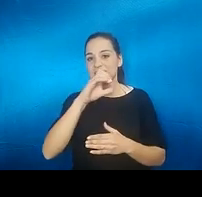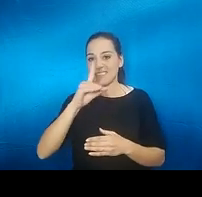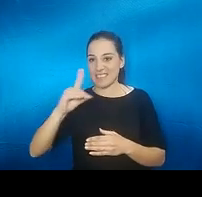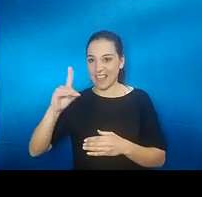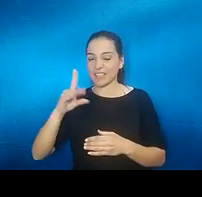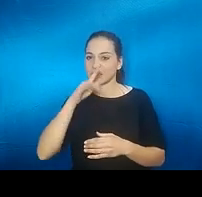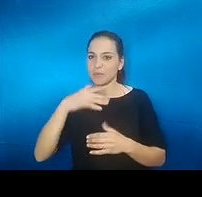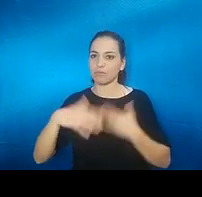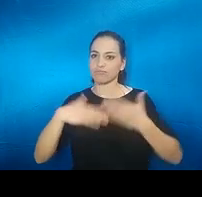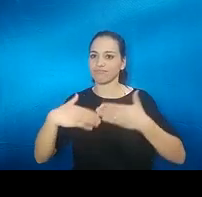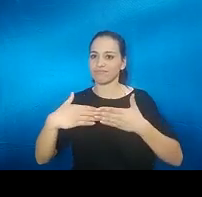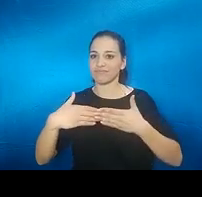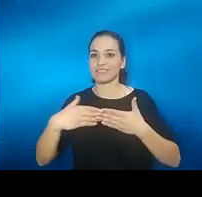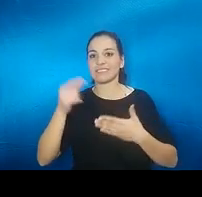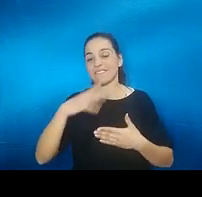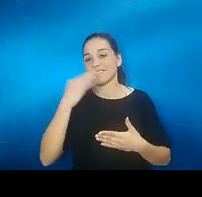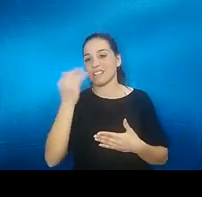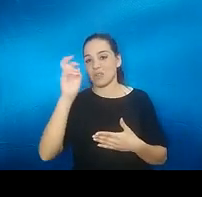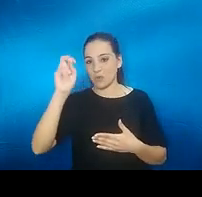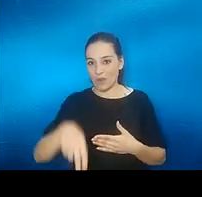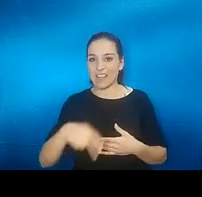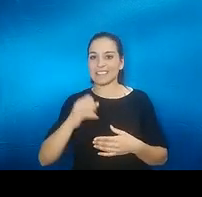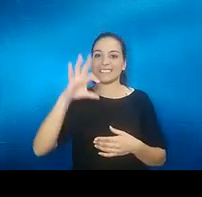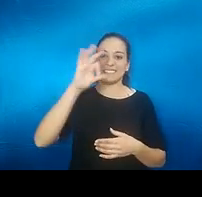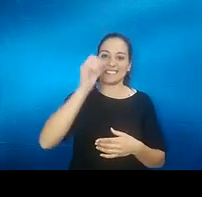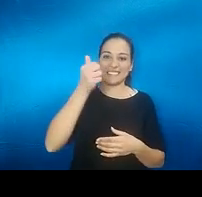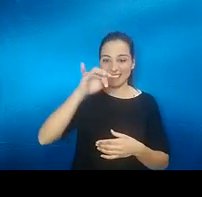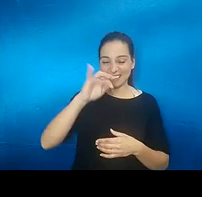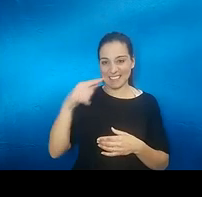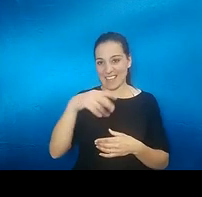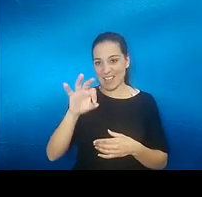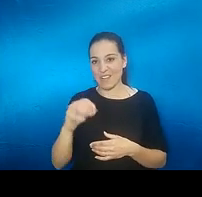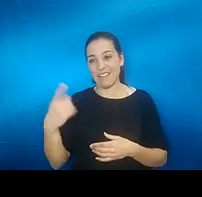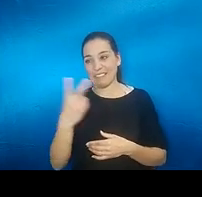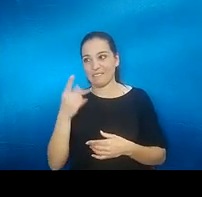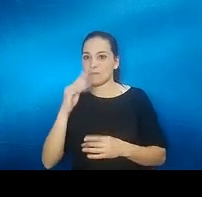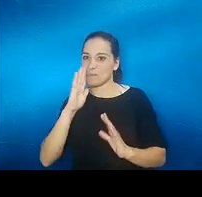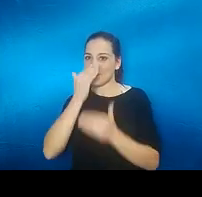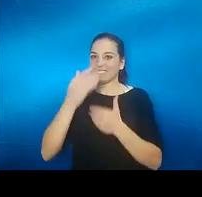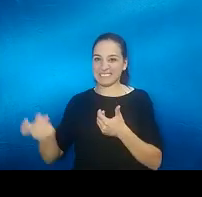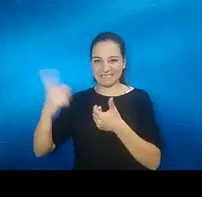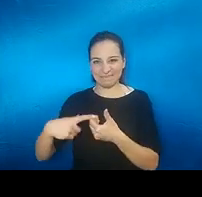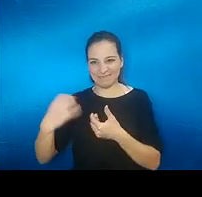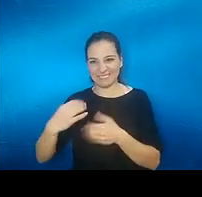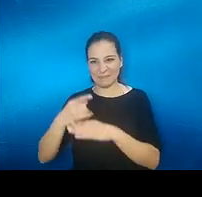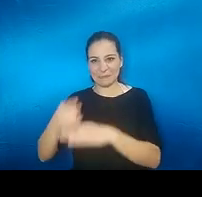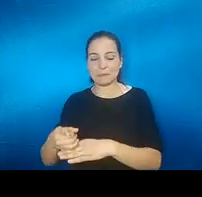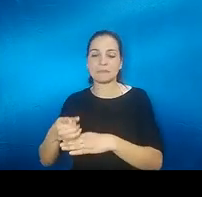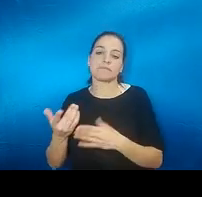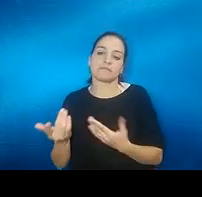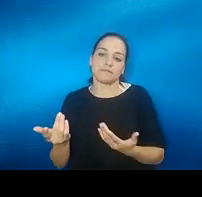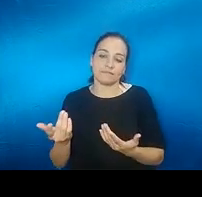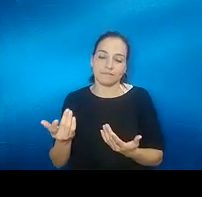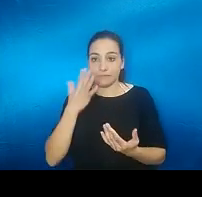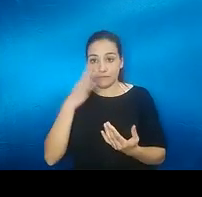y mil gracias a Juan y Santiago que les hemos secuestrado para esta pequeña charla que realmente es la primera que se hace en